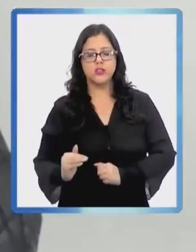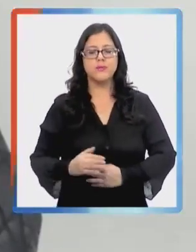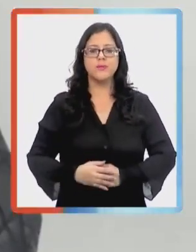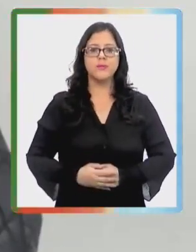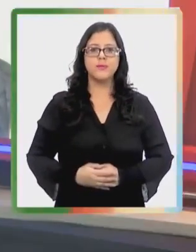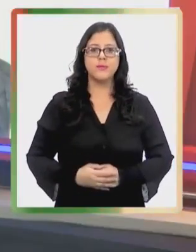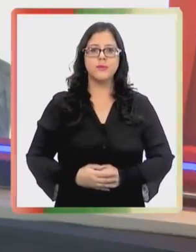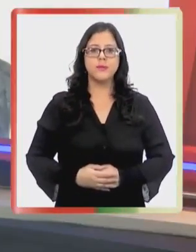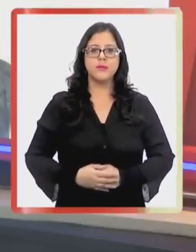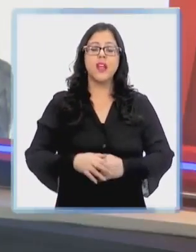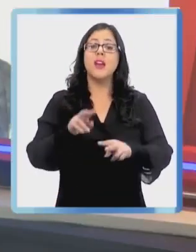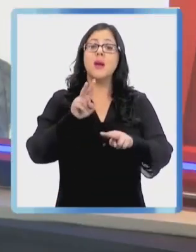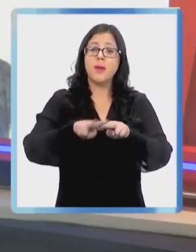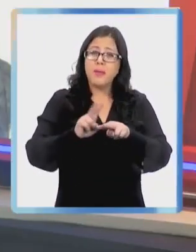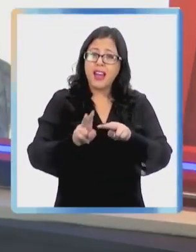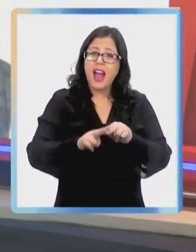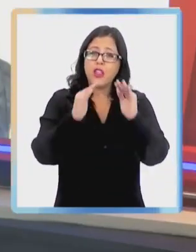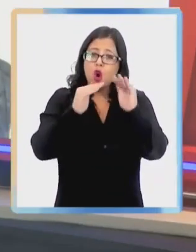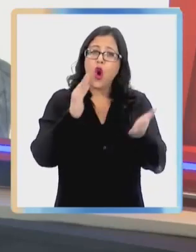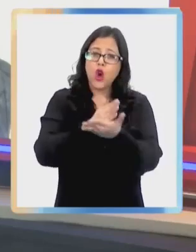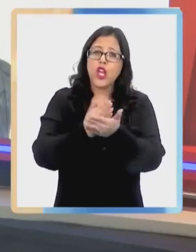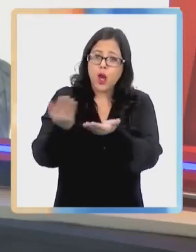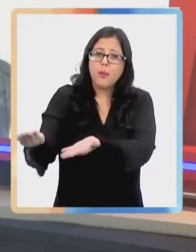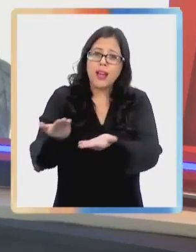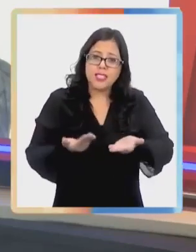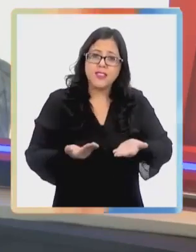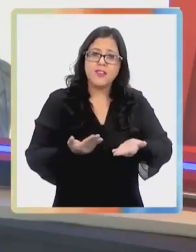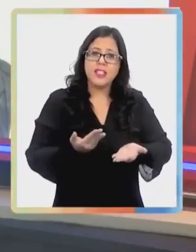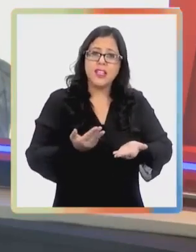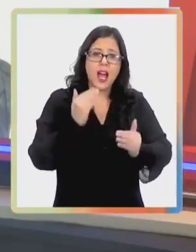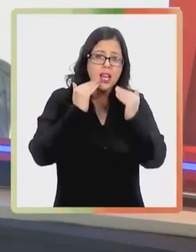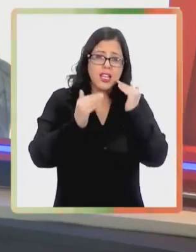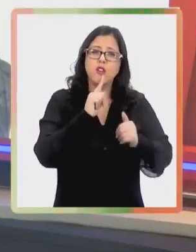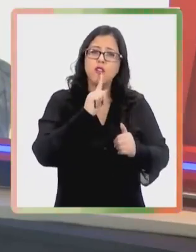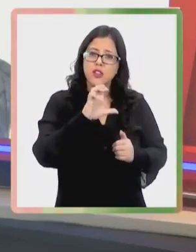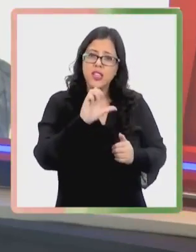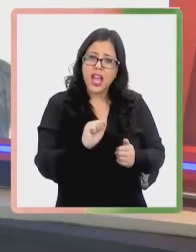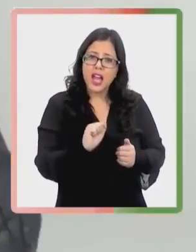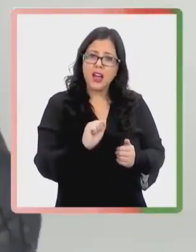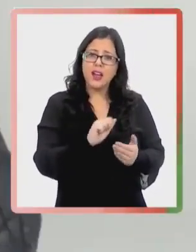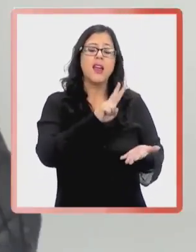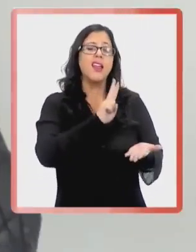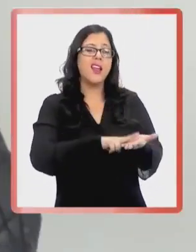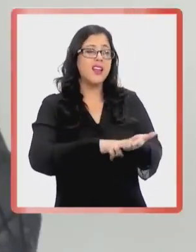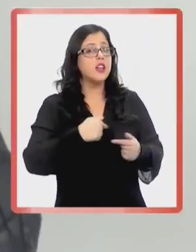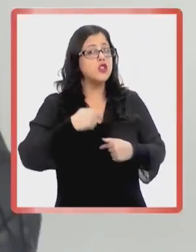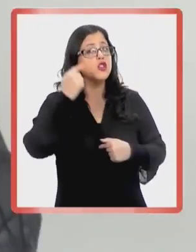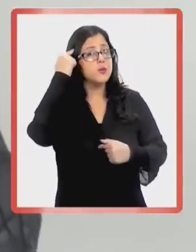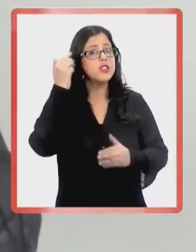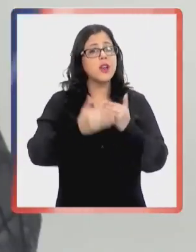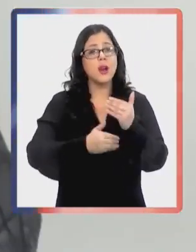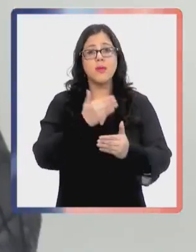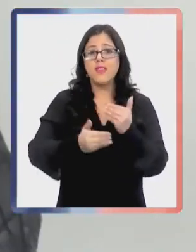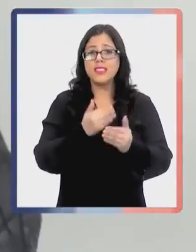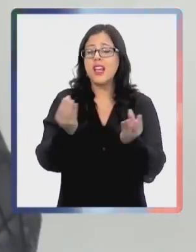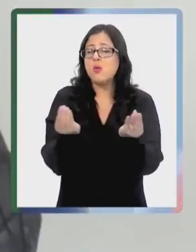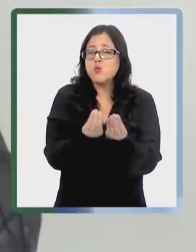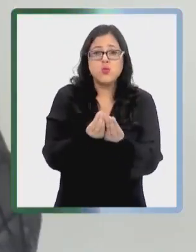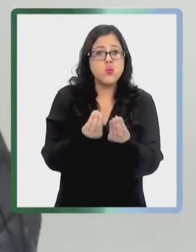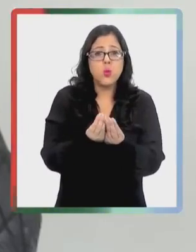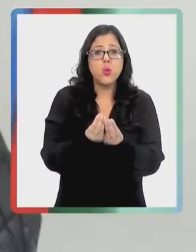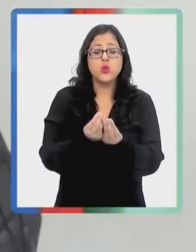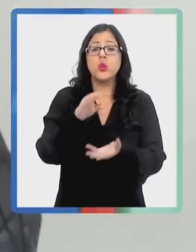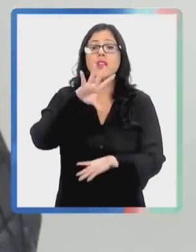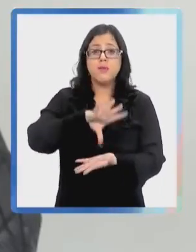infancia. ¿Están preparados nuestros colegios para recibir a niños en esta condición? La verdad es que yo creo que hemos avanzado un